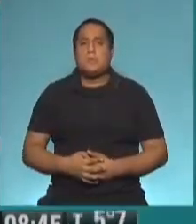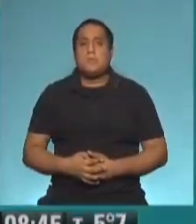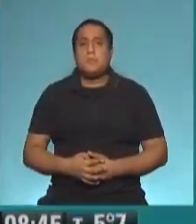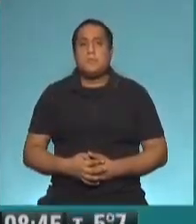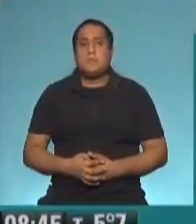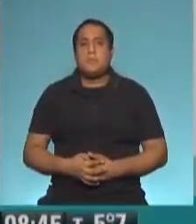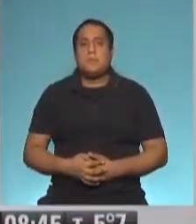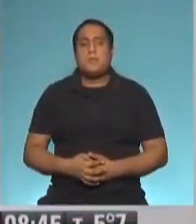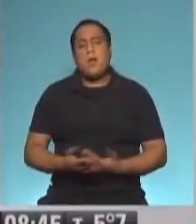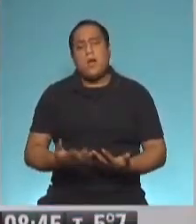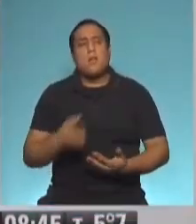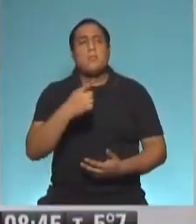Al contrario. Un abrazo.